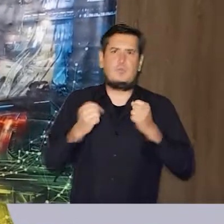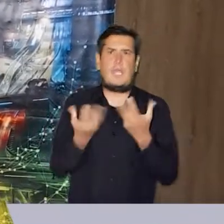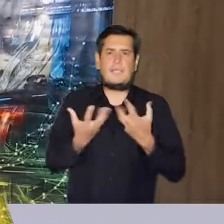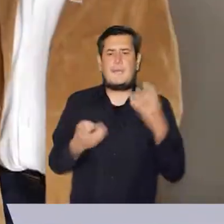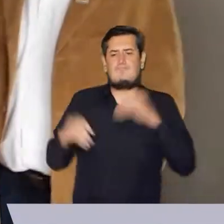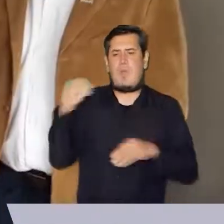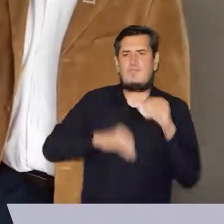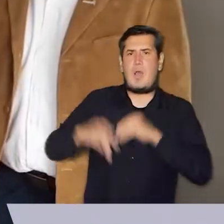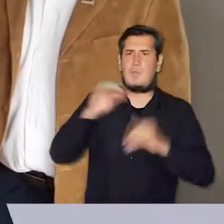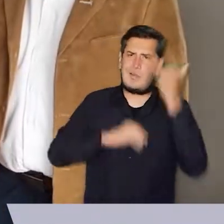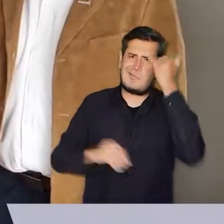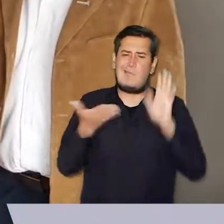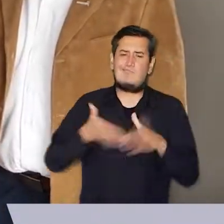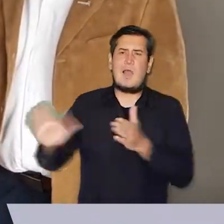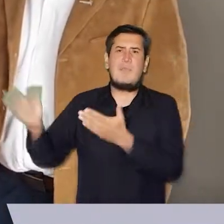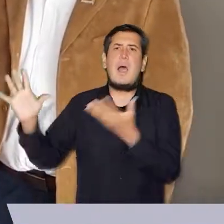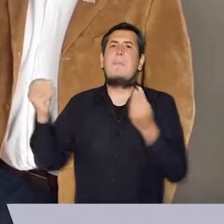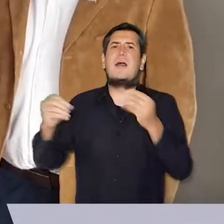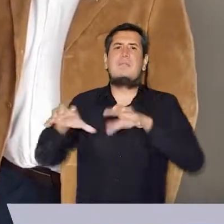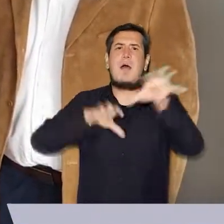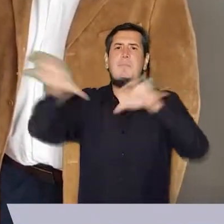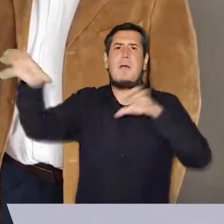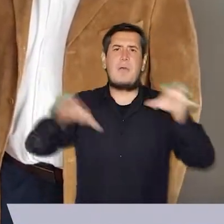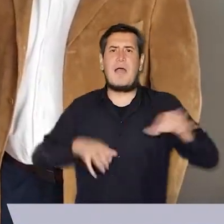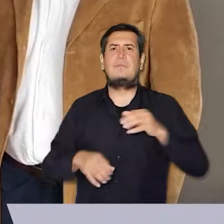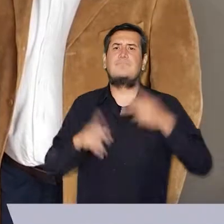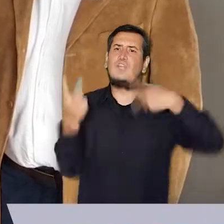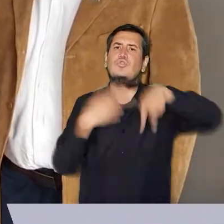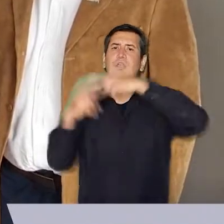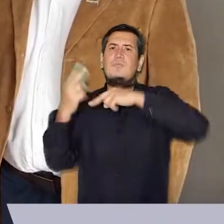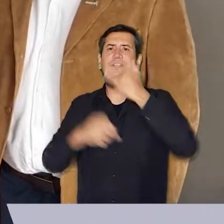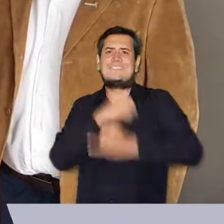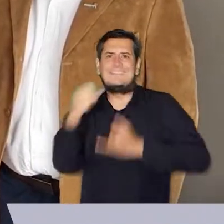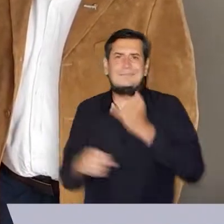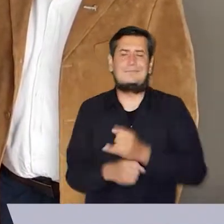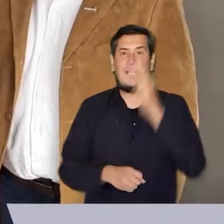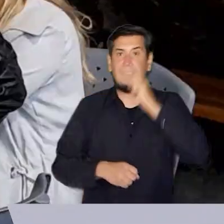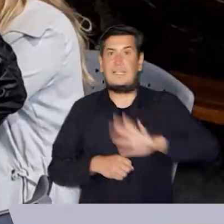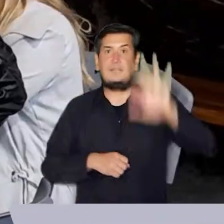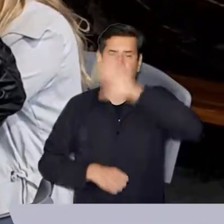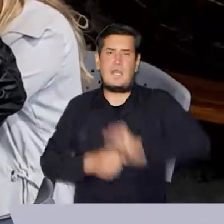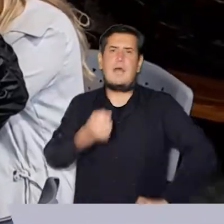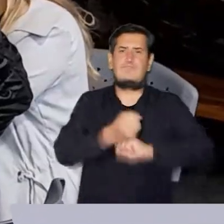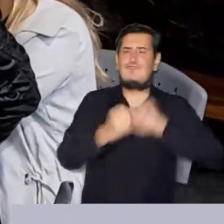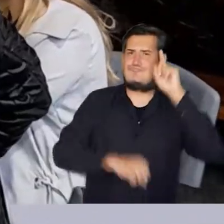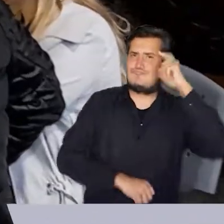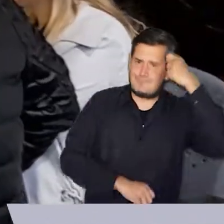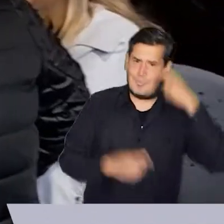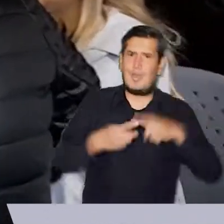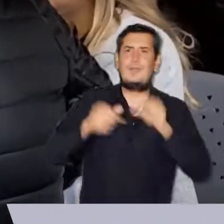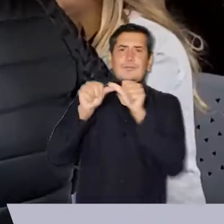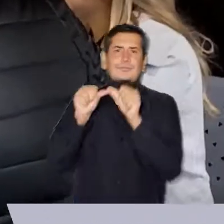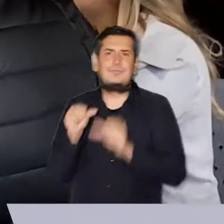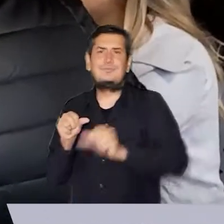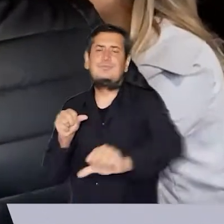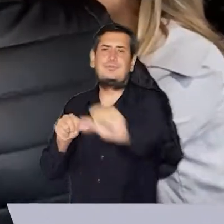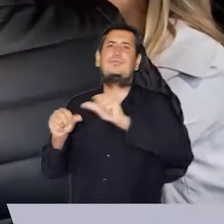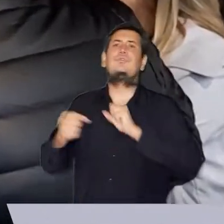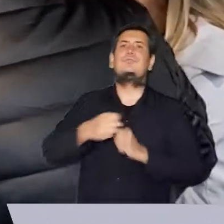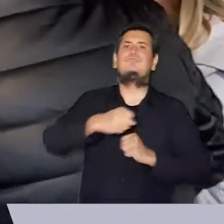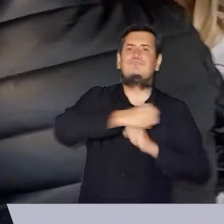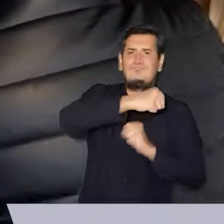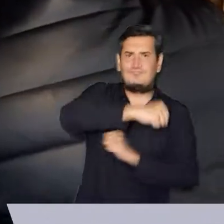estratégicas para acompañar técnicamente a destinos turísticos regionales y nacionales interesados en acciones para fortalecer la gobernanza,